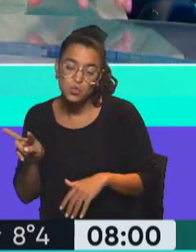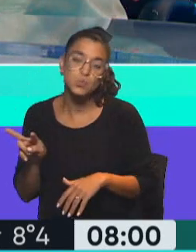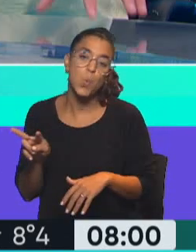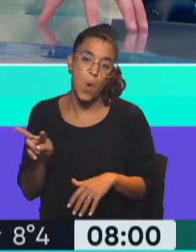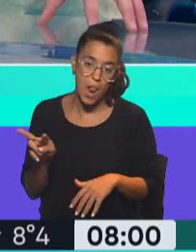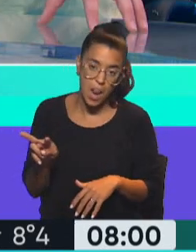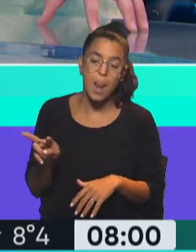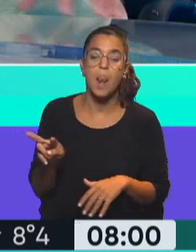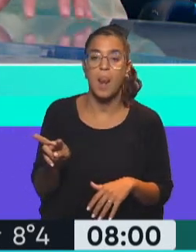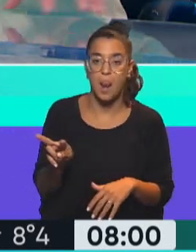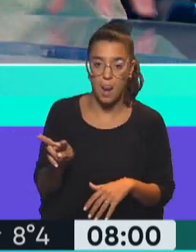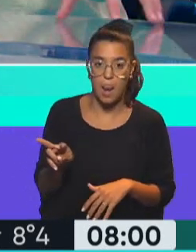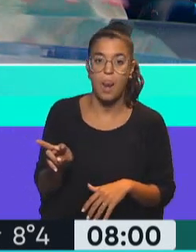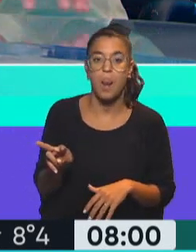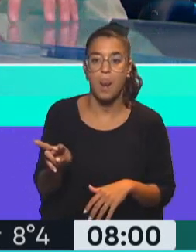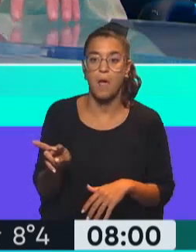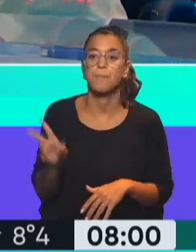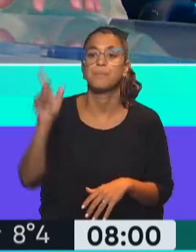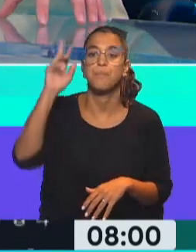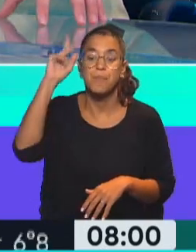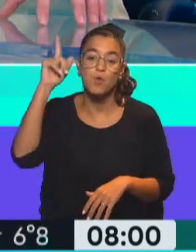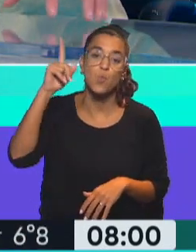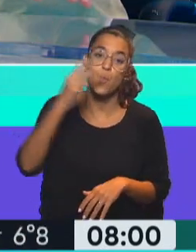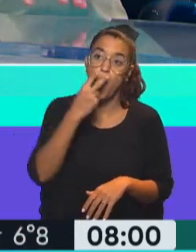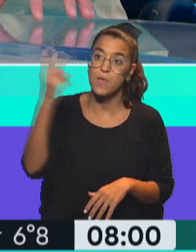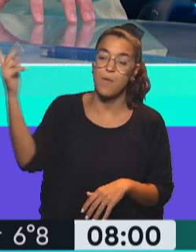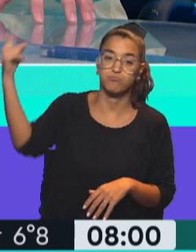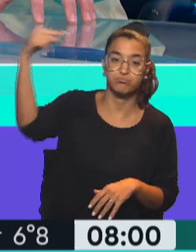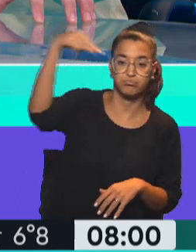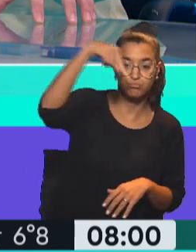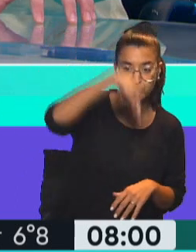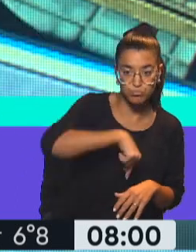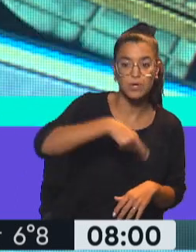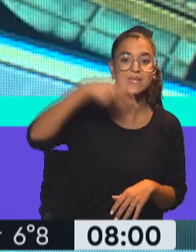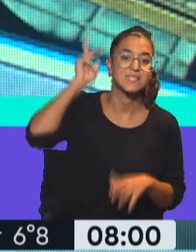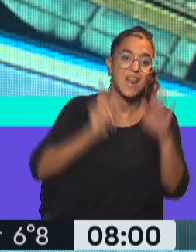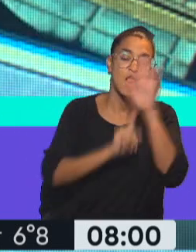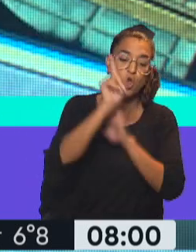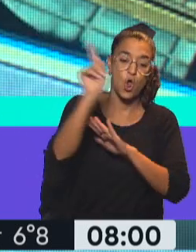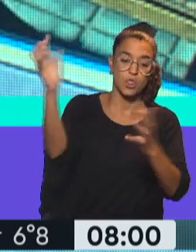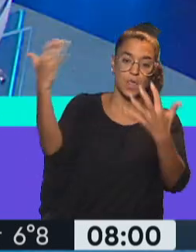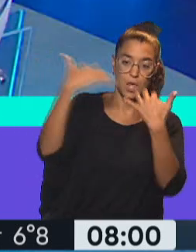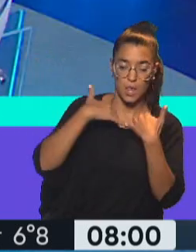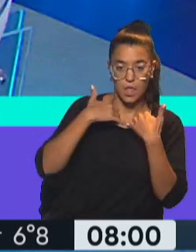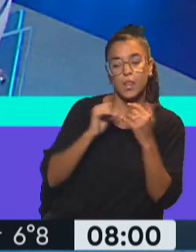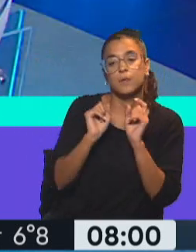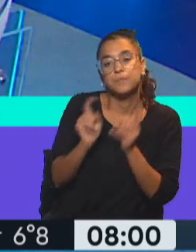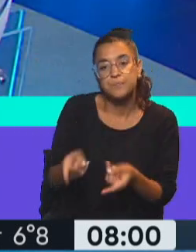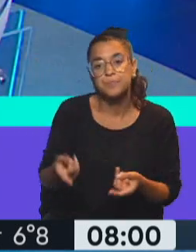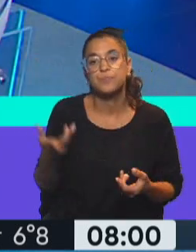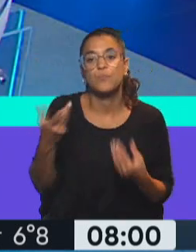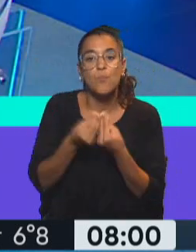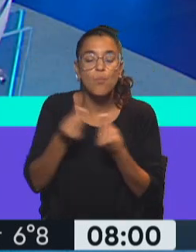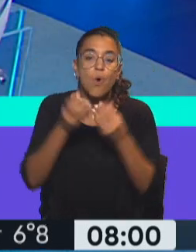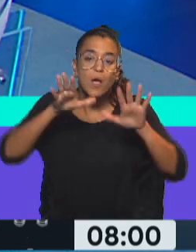En realidad, migrantes venezolanos que pasan por Perú y Bolivia e ingresan en el norte de Chile. Exacto. Y quedan muchos